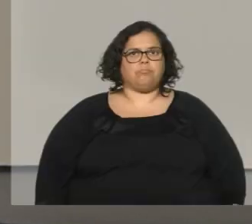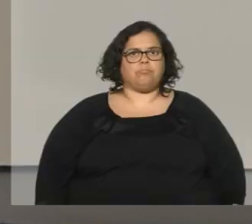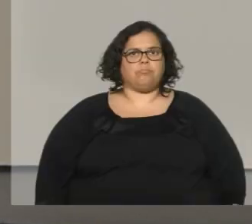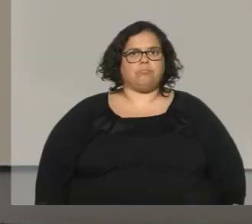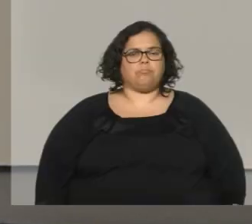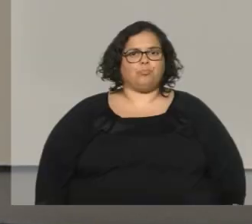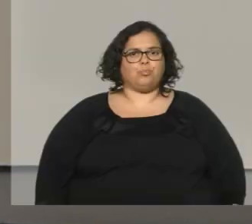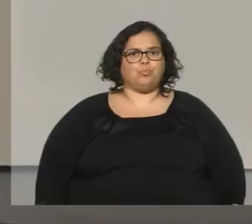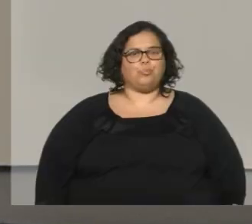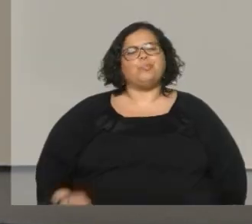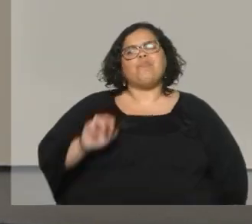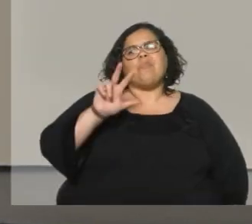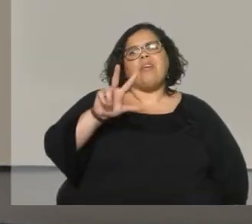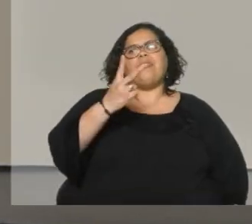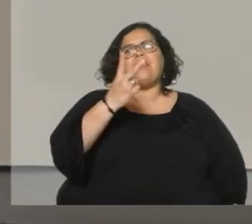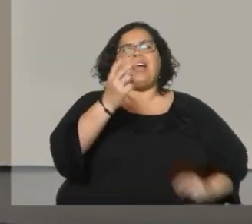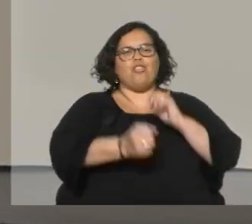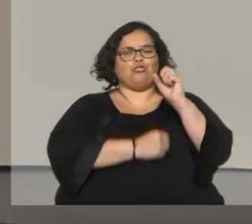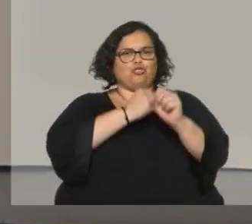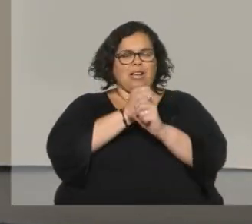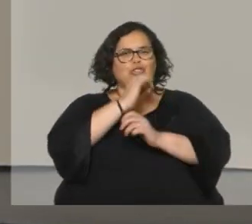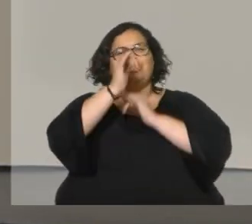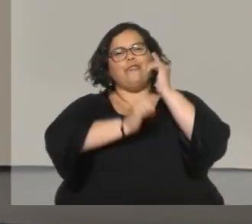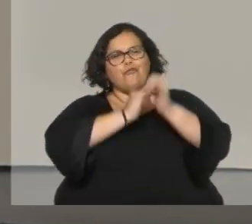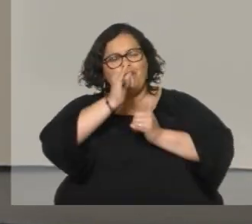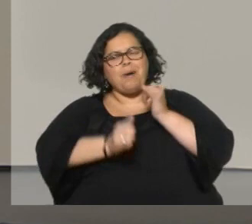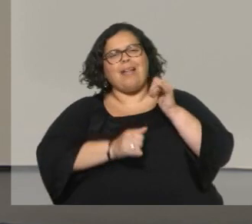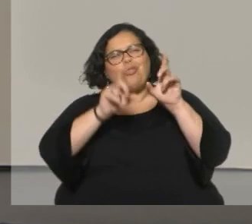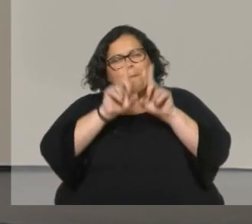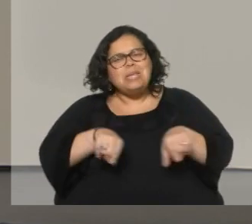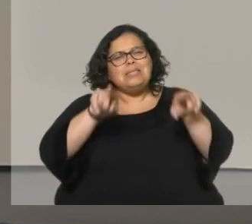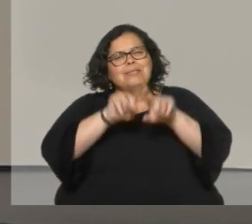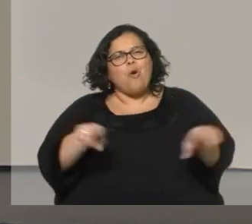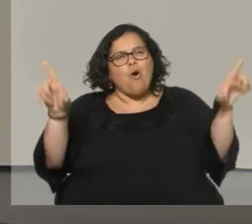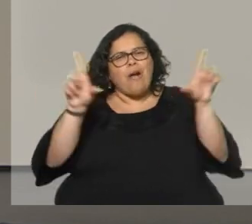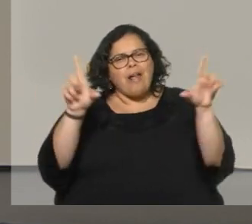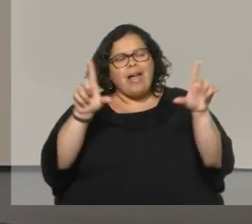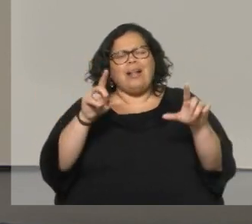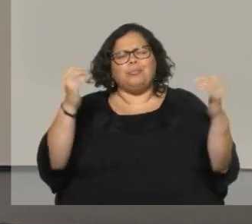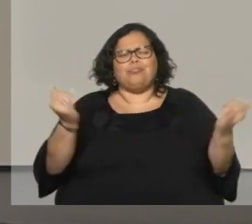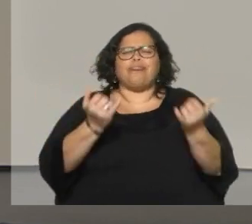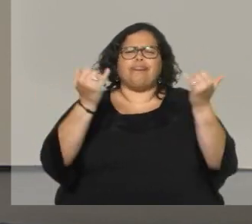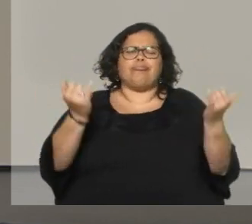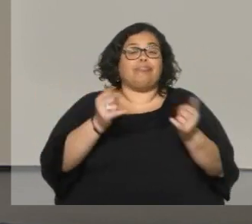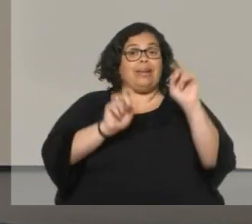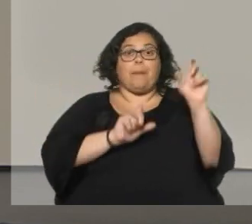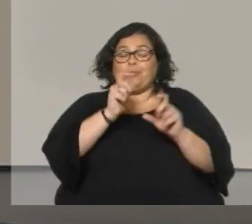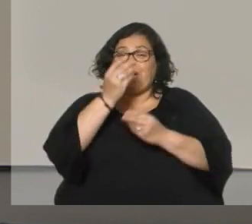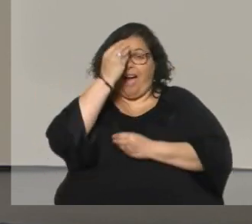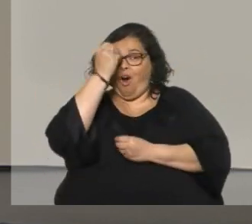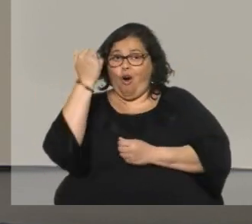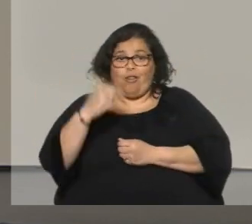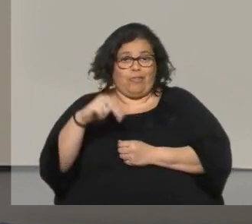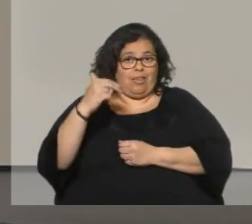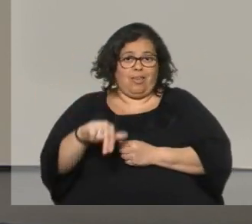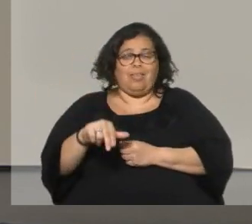32 años informando en una misma pantalla es mucho tiempo y la gente no lo olvida en un